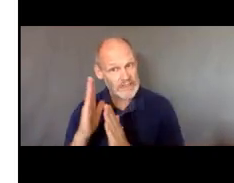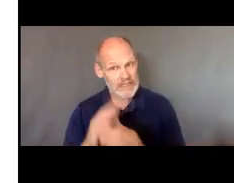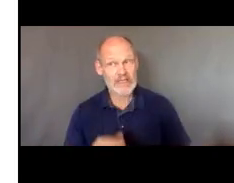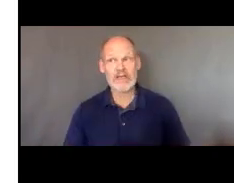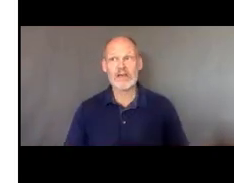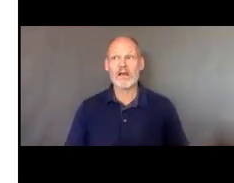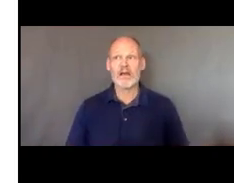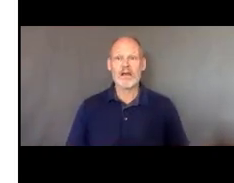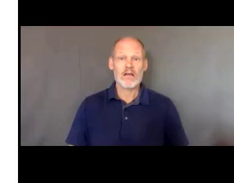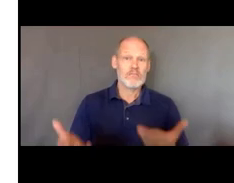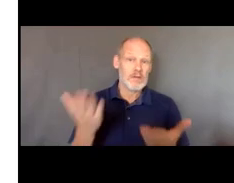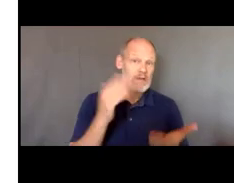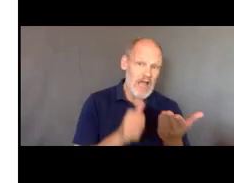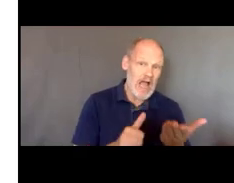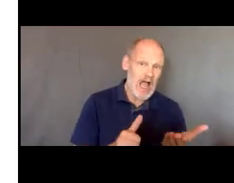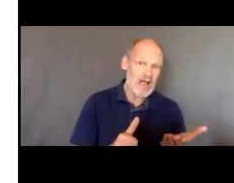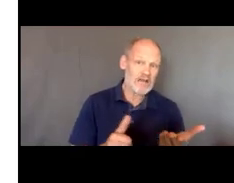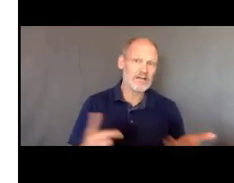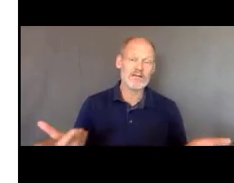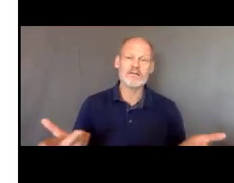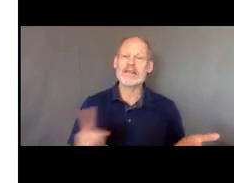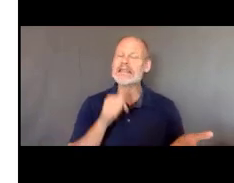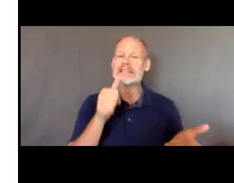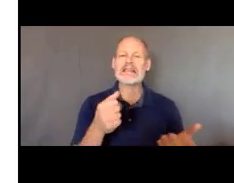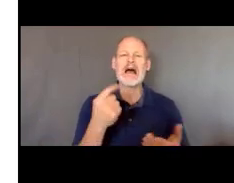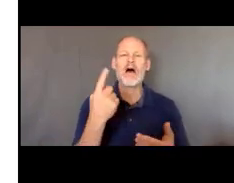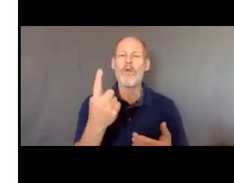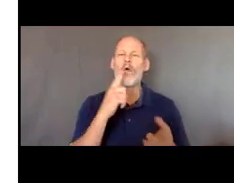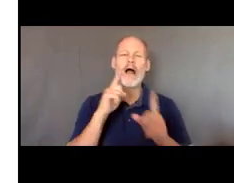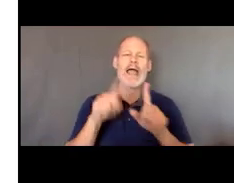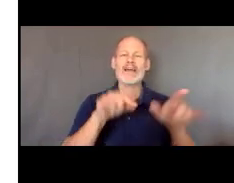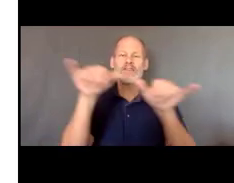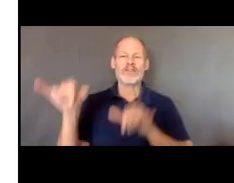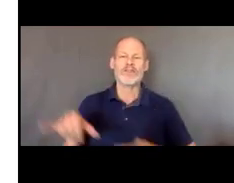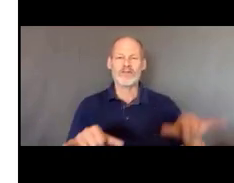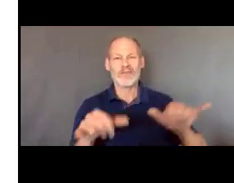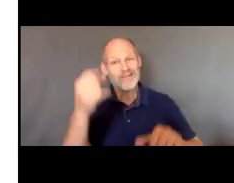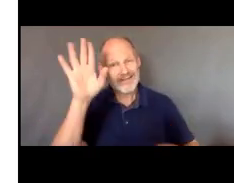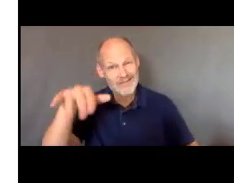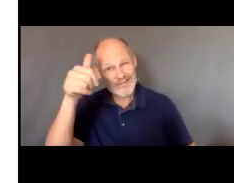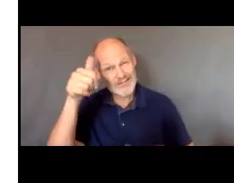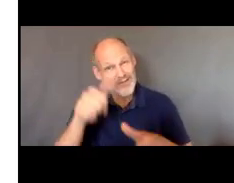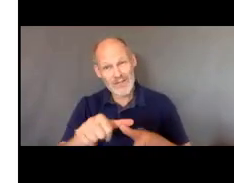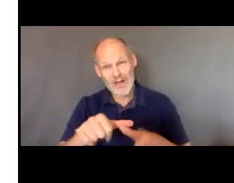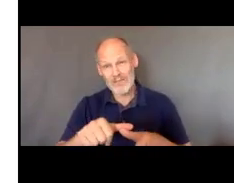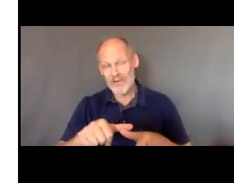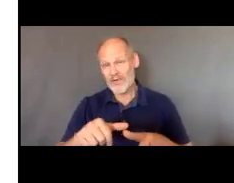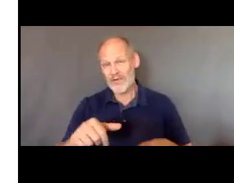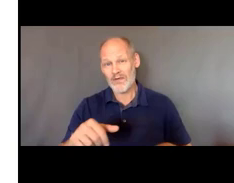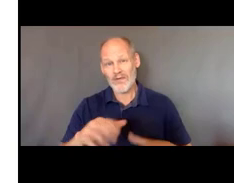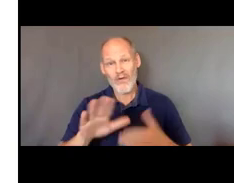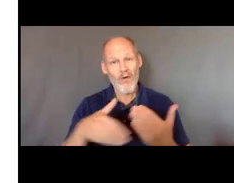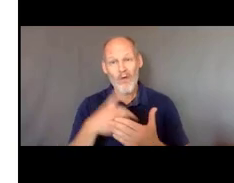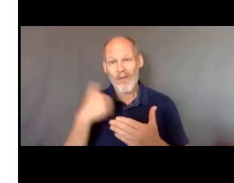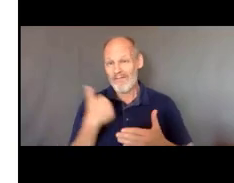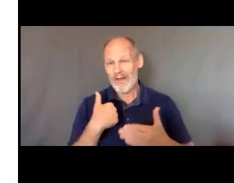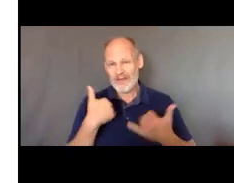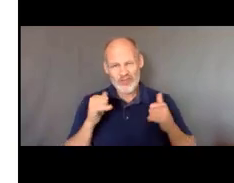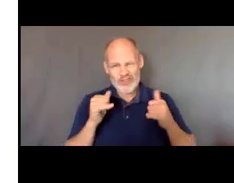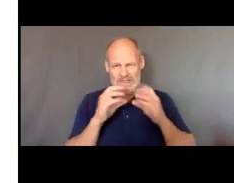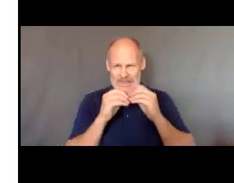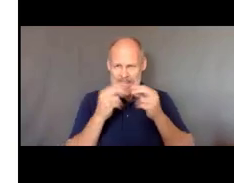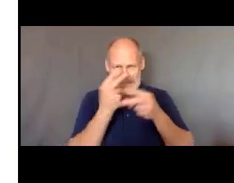caso por caso y nosotros estamos tratando de averiguar todo eso ahora pero no todo tiene que ser virtual